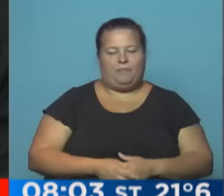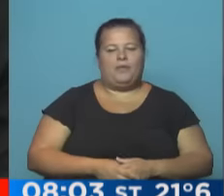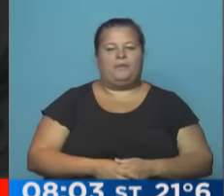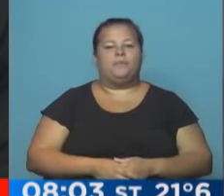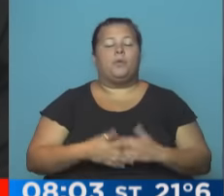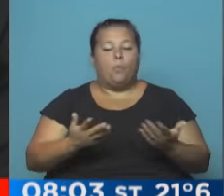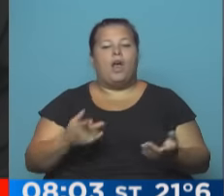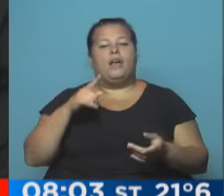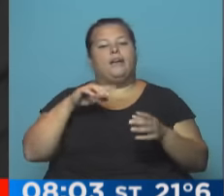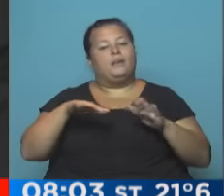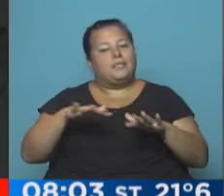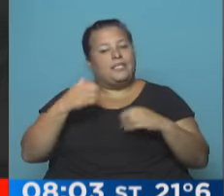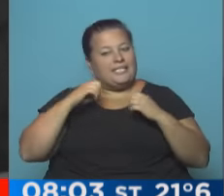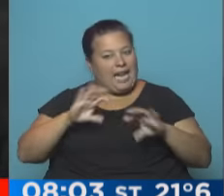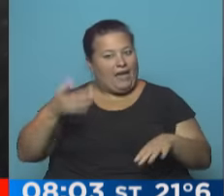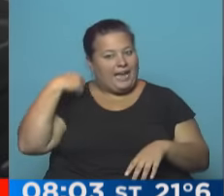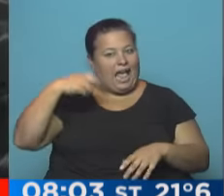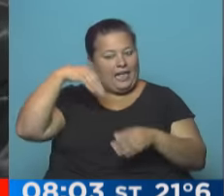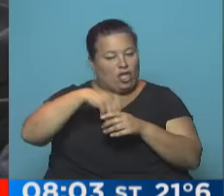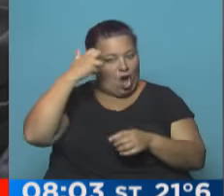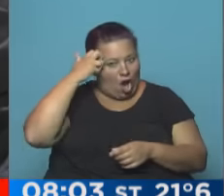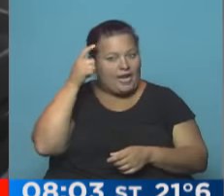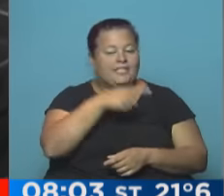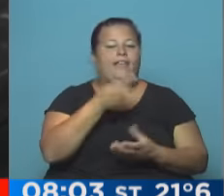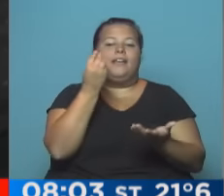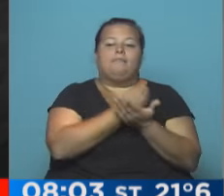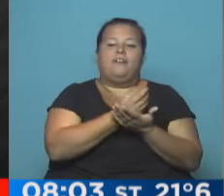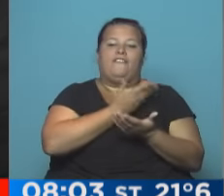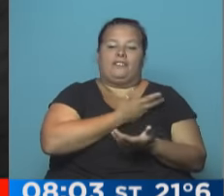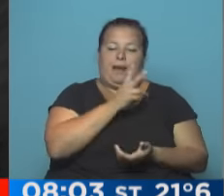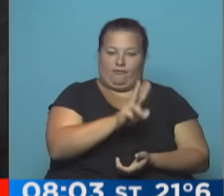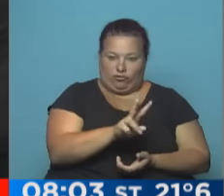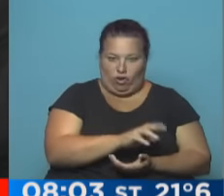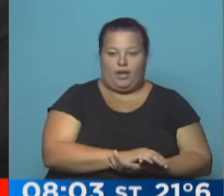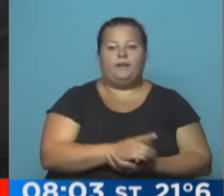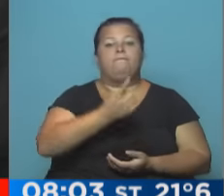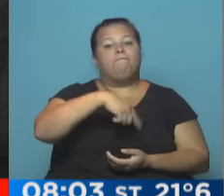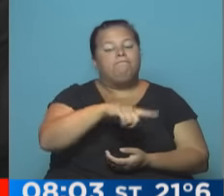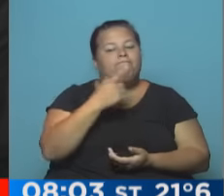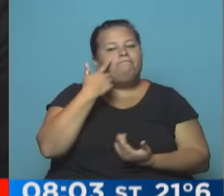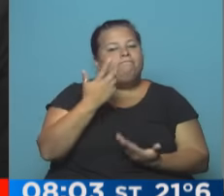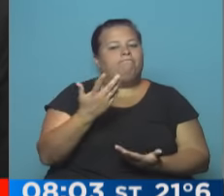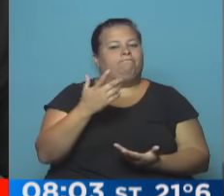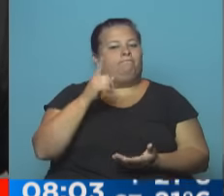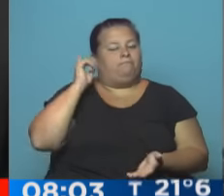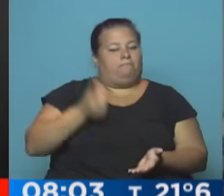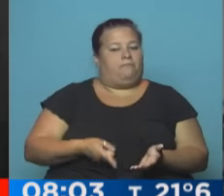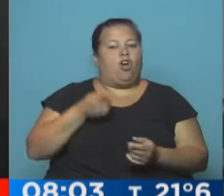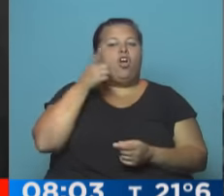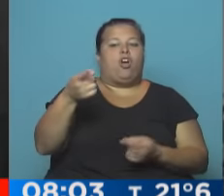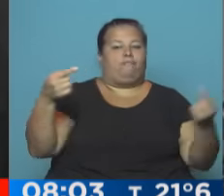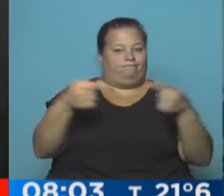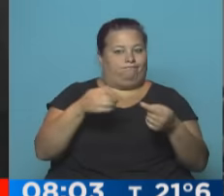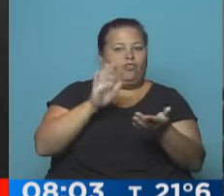Bueno, una posición crítica en la jornada de ayer en el Congreso de la Nación por parte de los representantes del Frente para la Victoria que se mostraron con un dictamen contrario